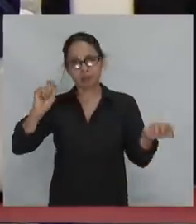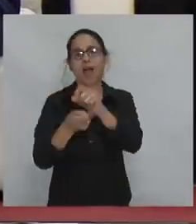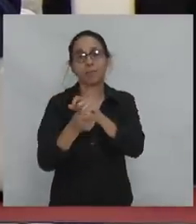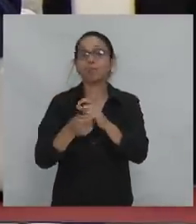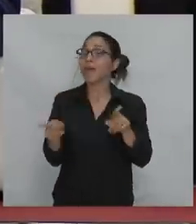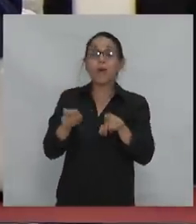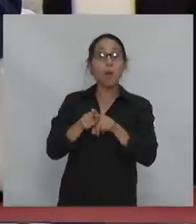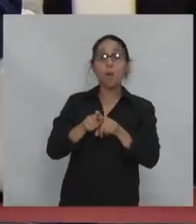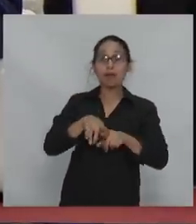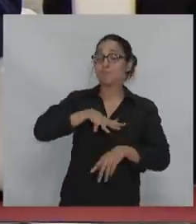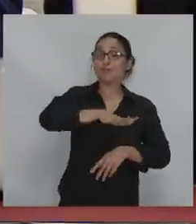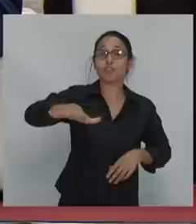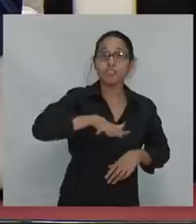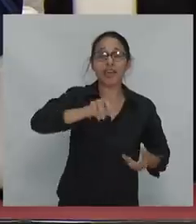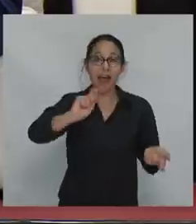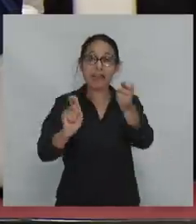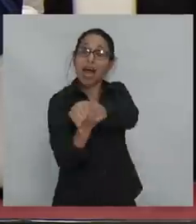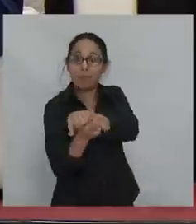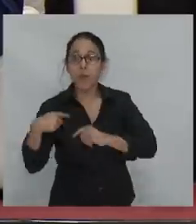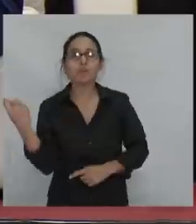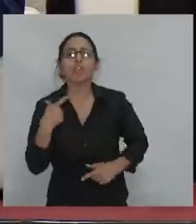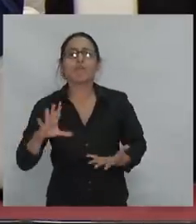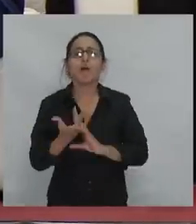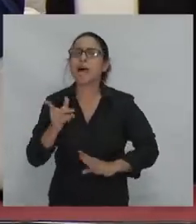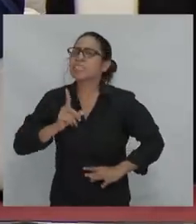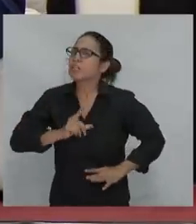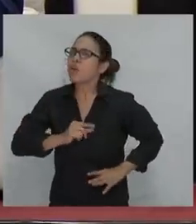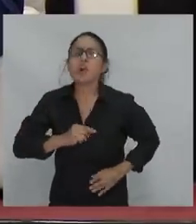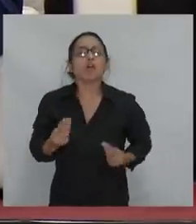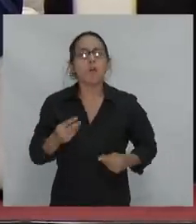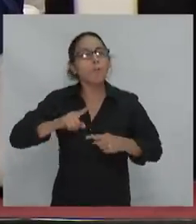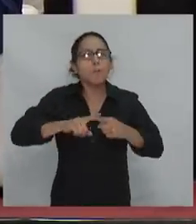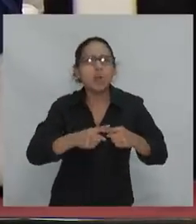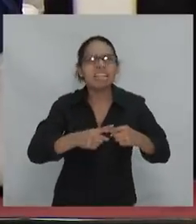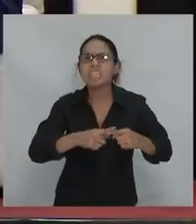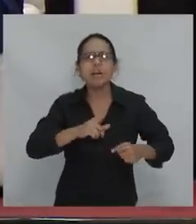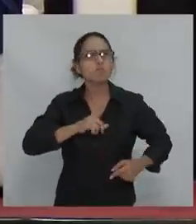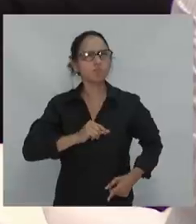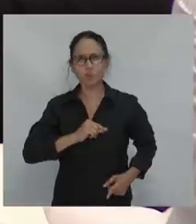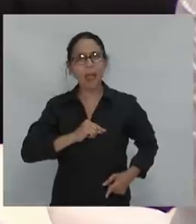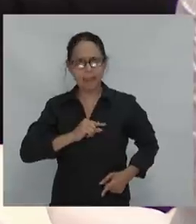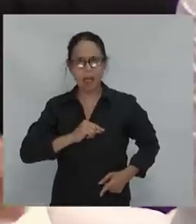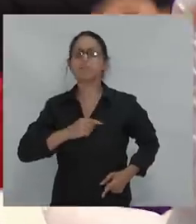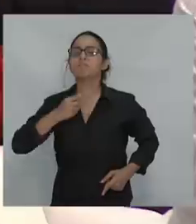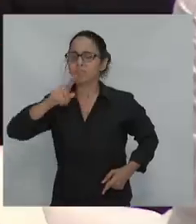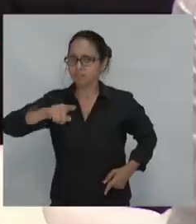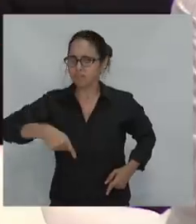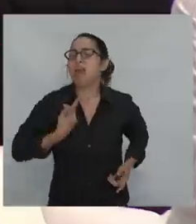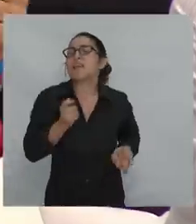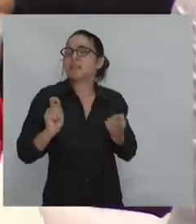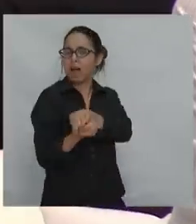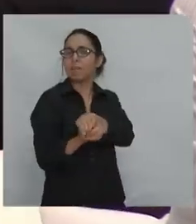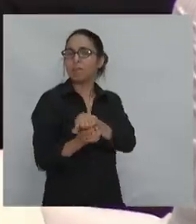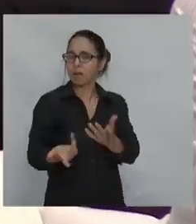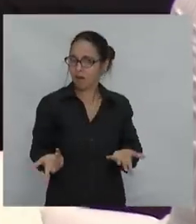social, si no somos capaces de que el dolor nos duela políticamente, no vamos a transformar las cosas. Y por eso tenemos